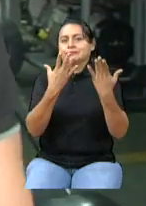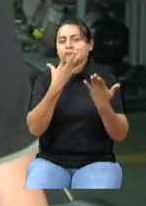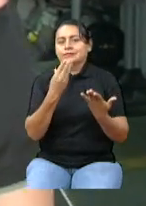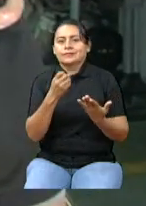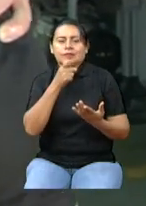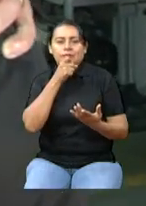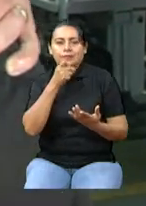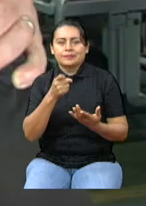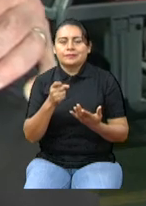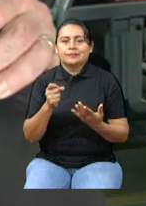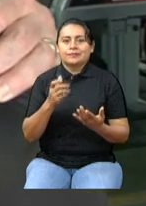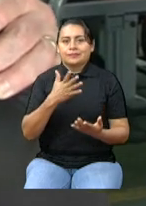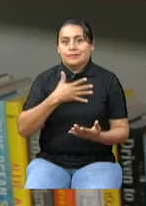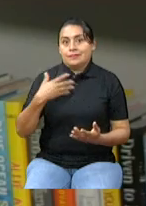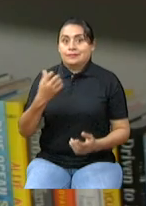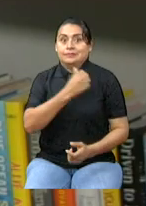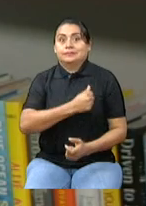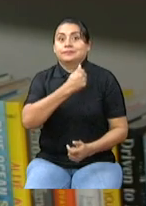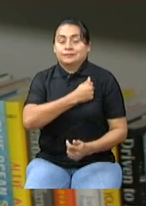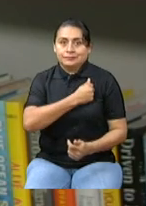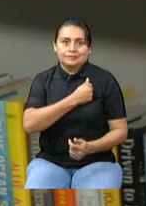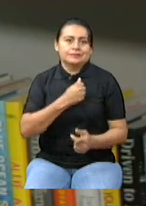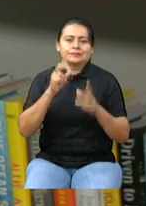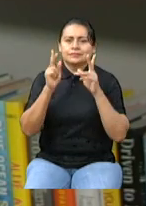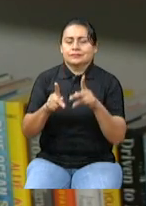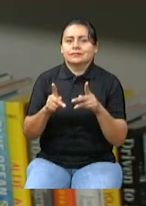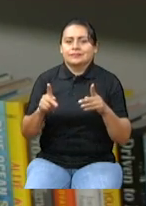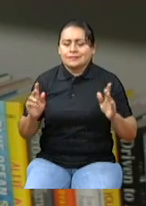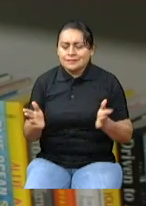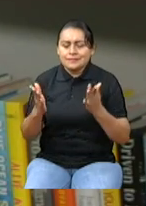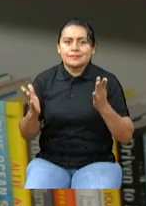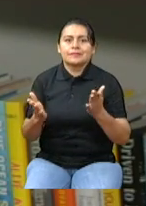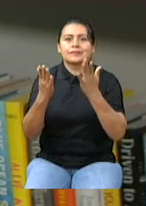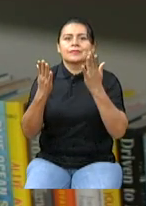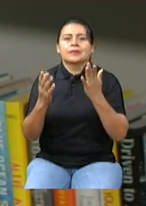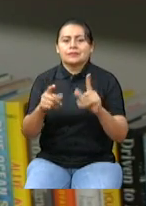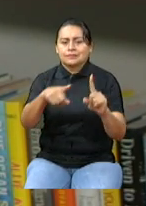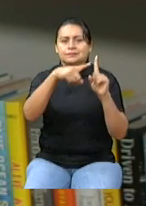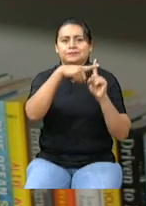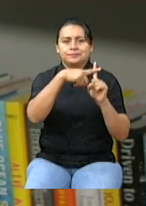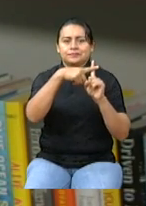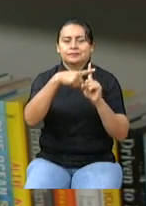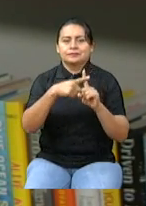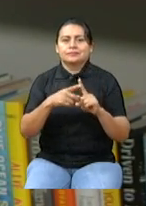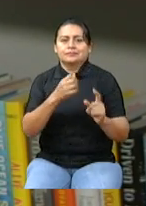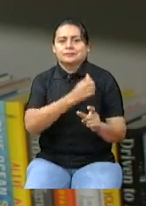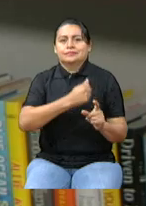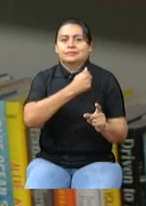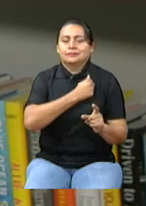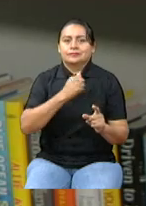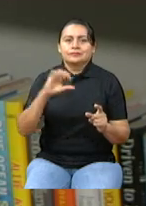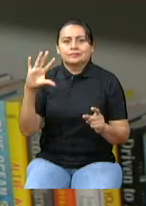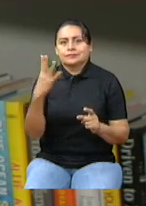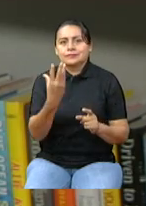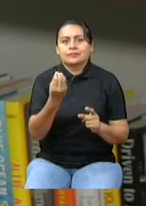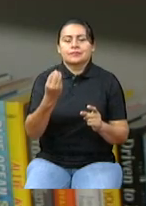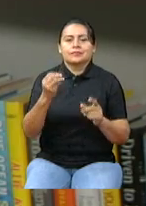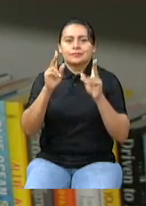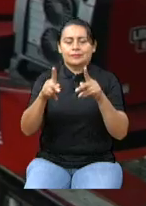Mejora la actitud en la gente, incrementa el positivismo en la actitud de todos los